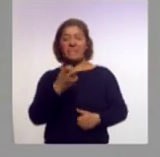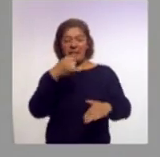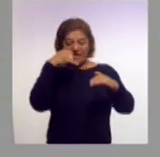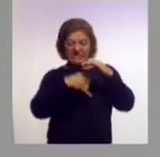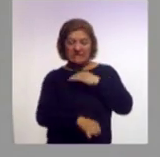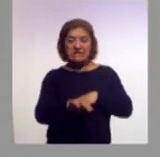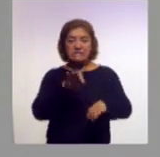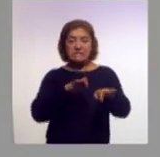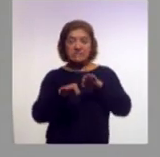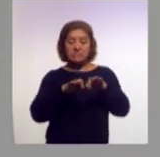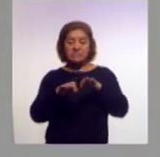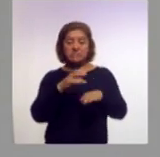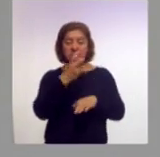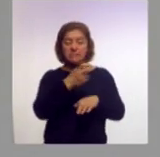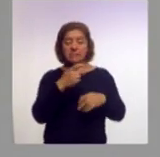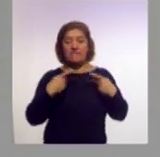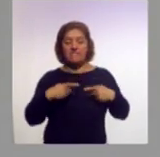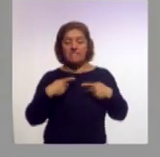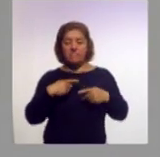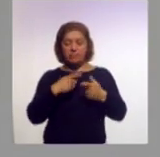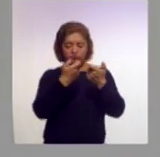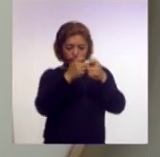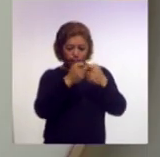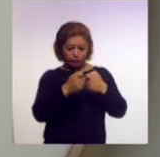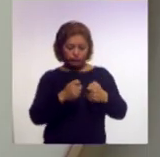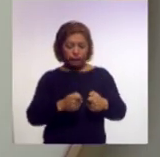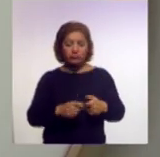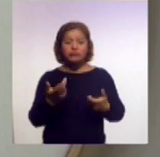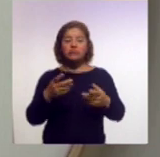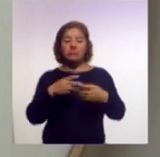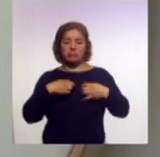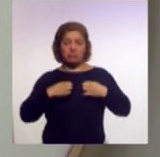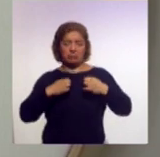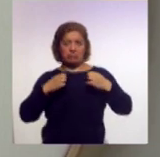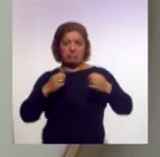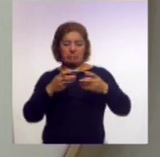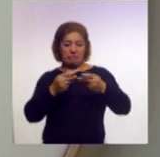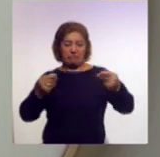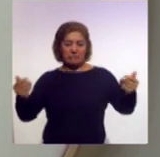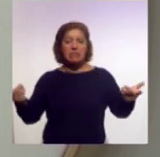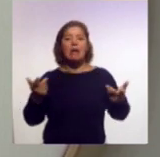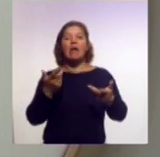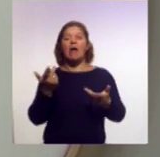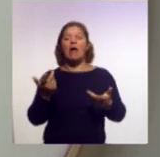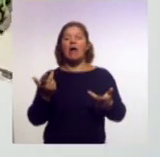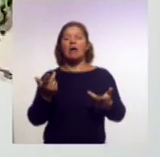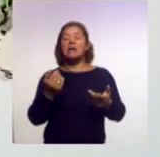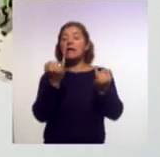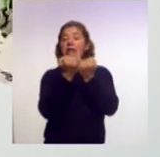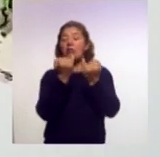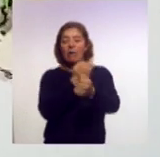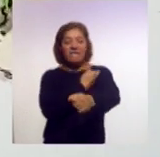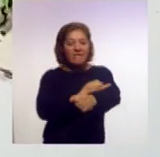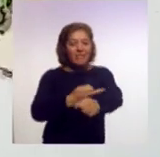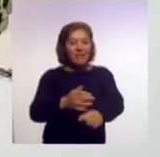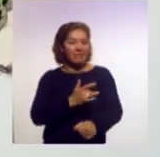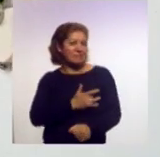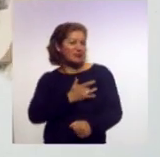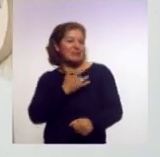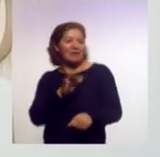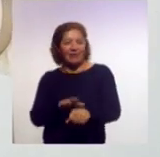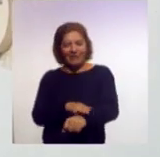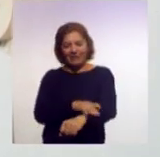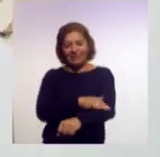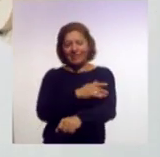imágenes familiares intervenidas con tejido sobre tela la parte emocional y familiar del artista en una museografía limpia